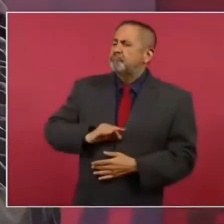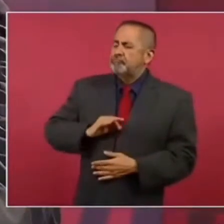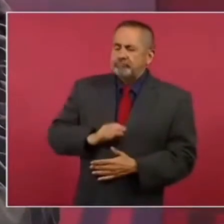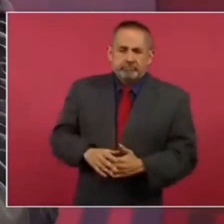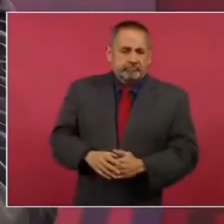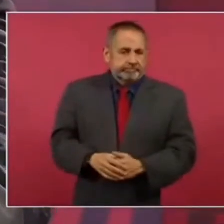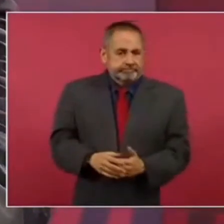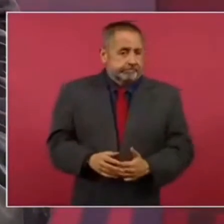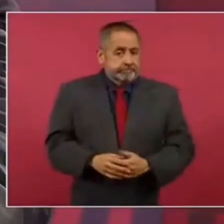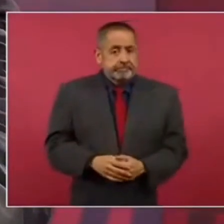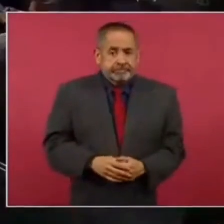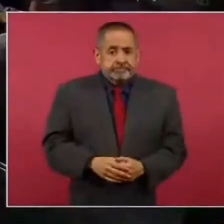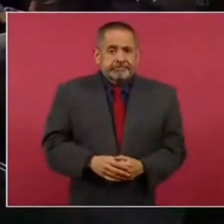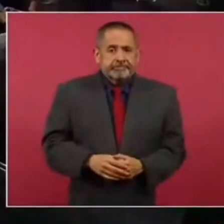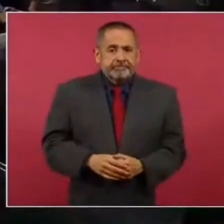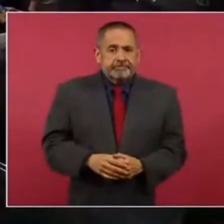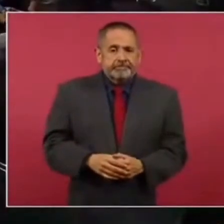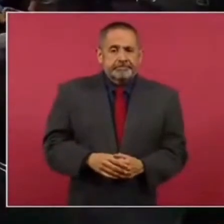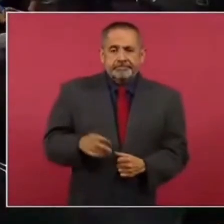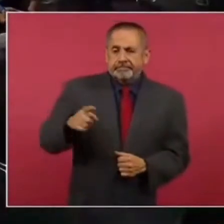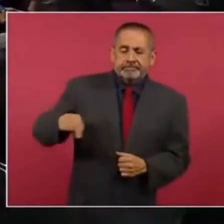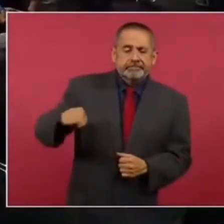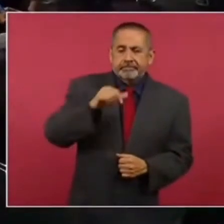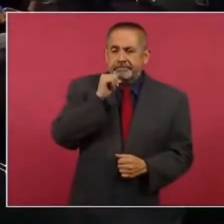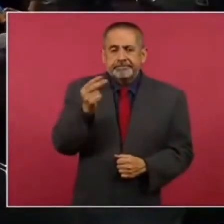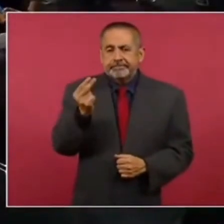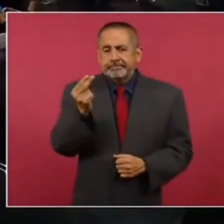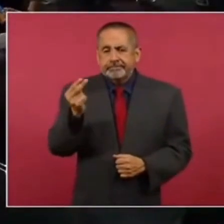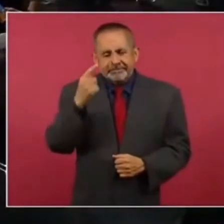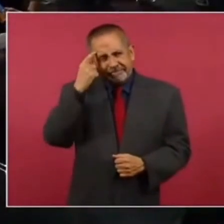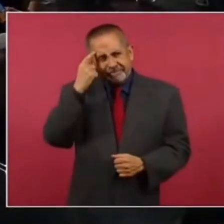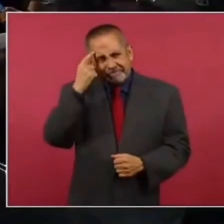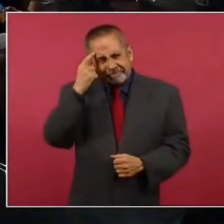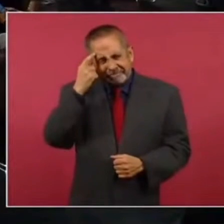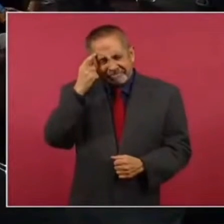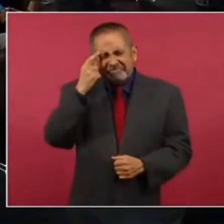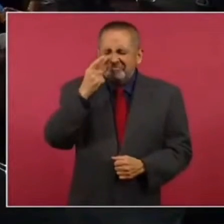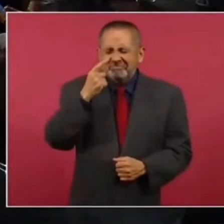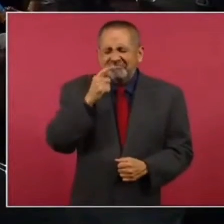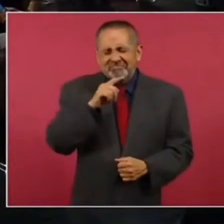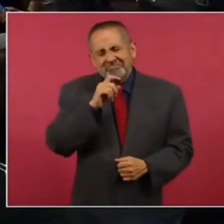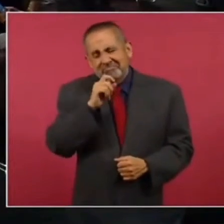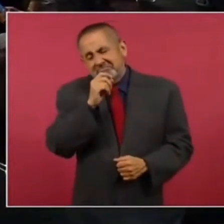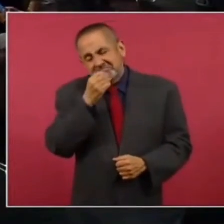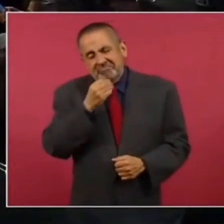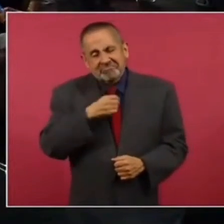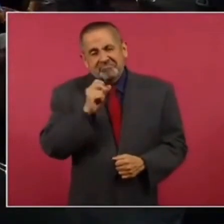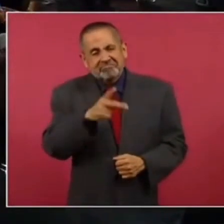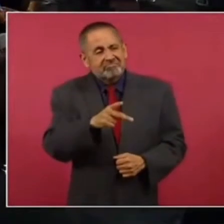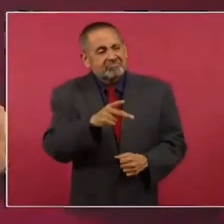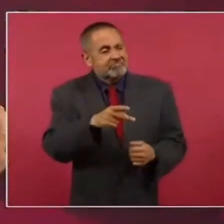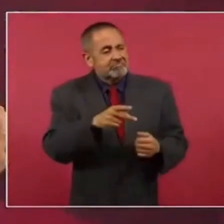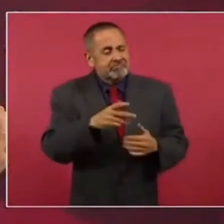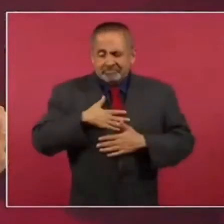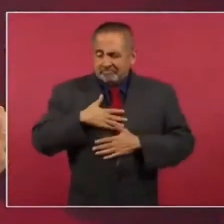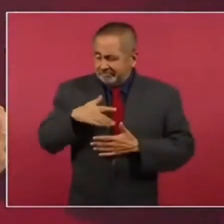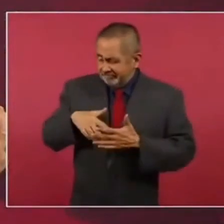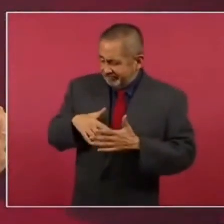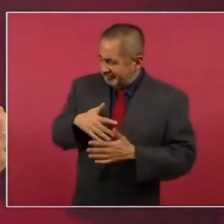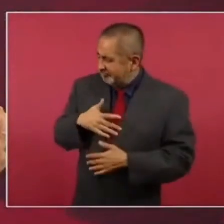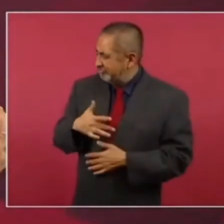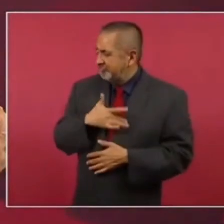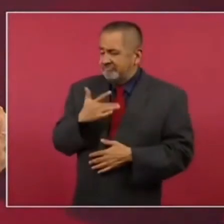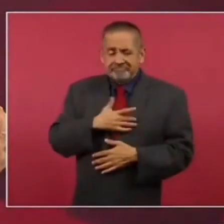que no tengan motivos, no tengan motivos, vacíos en sus